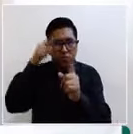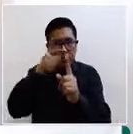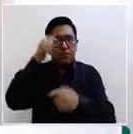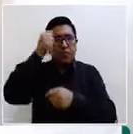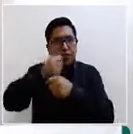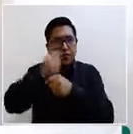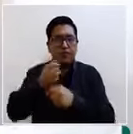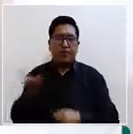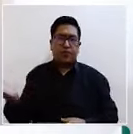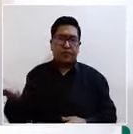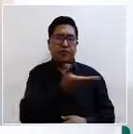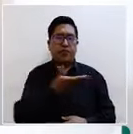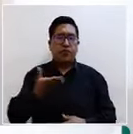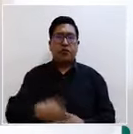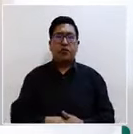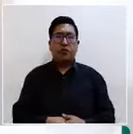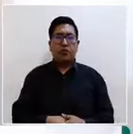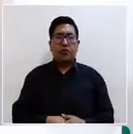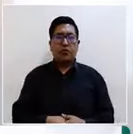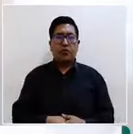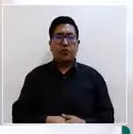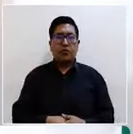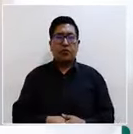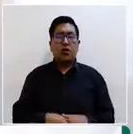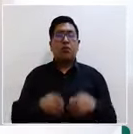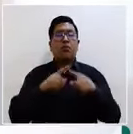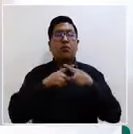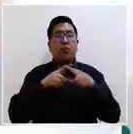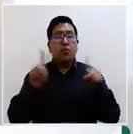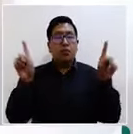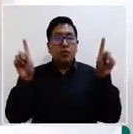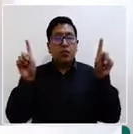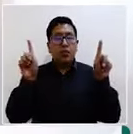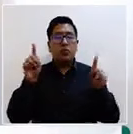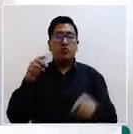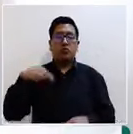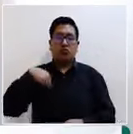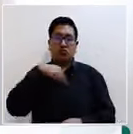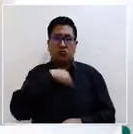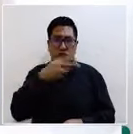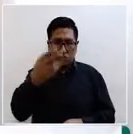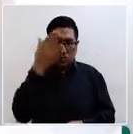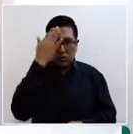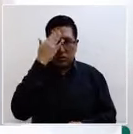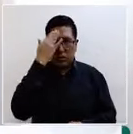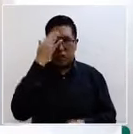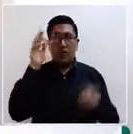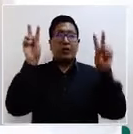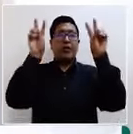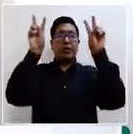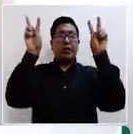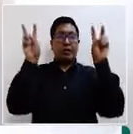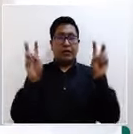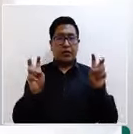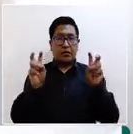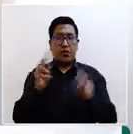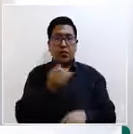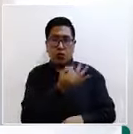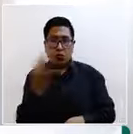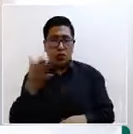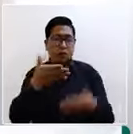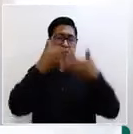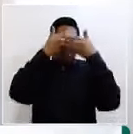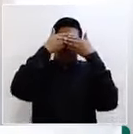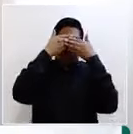esta institución. Lo que no se sabe, no se conoce y sobre lo que no conocemos no podemos